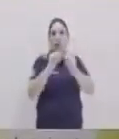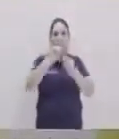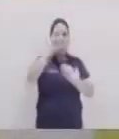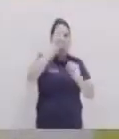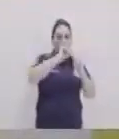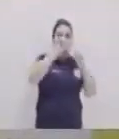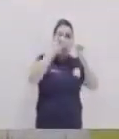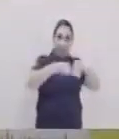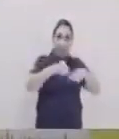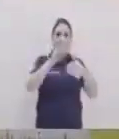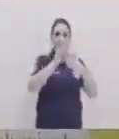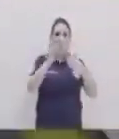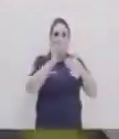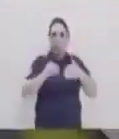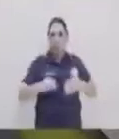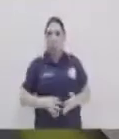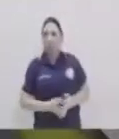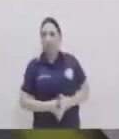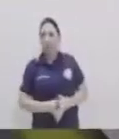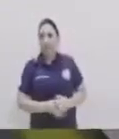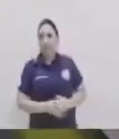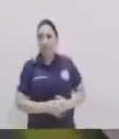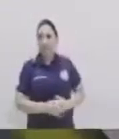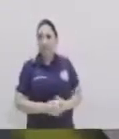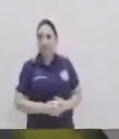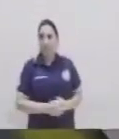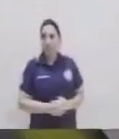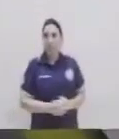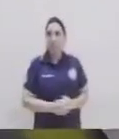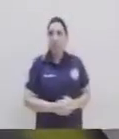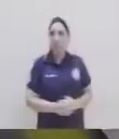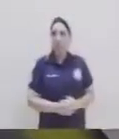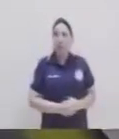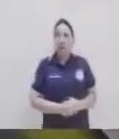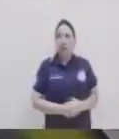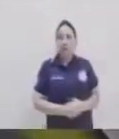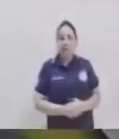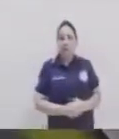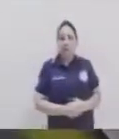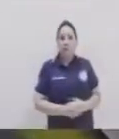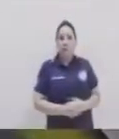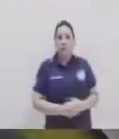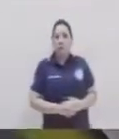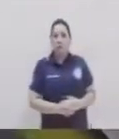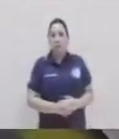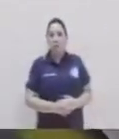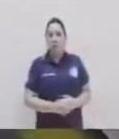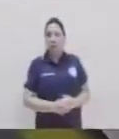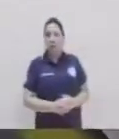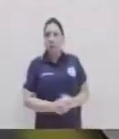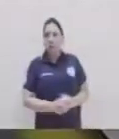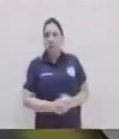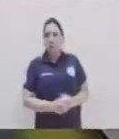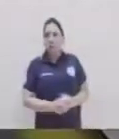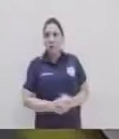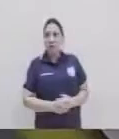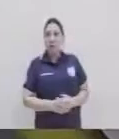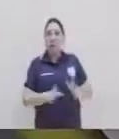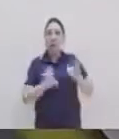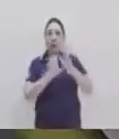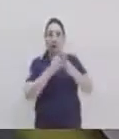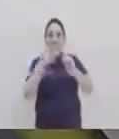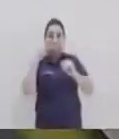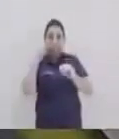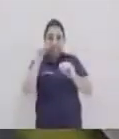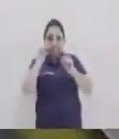nuestro experimento sí pueda funcionar vamos con el primer limón aquí usted lo puede trabajar